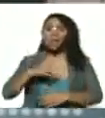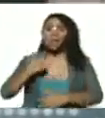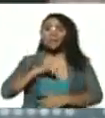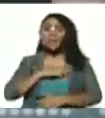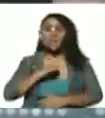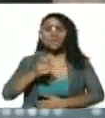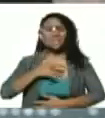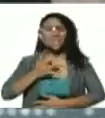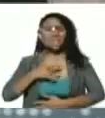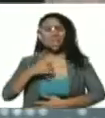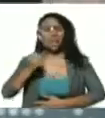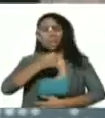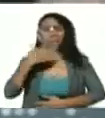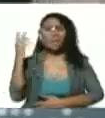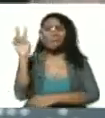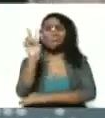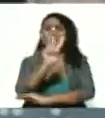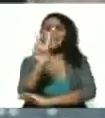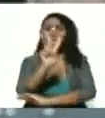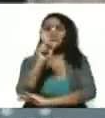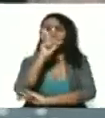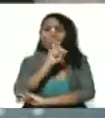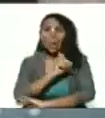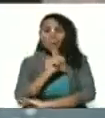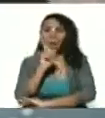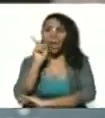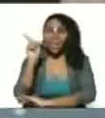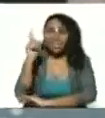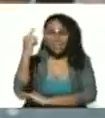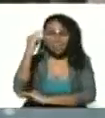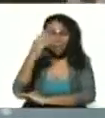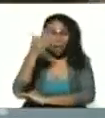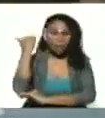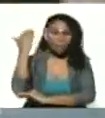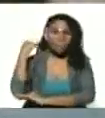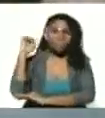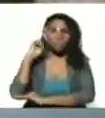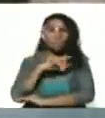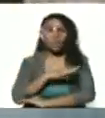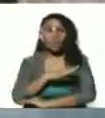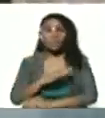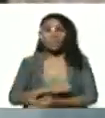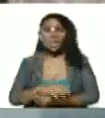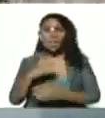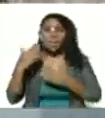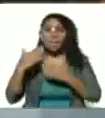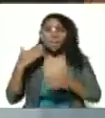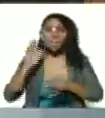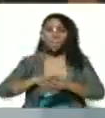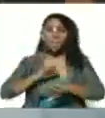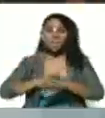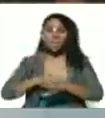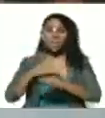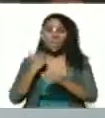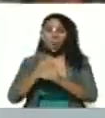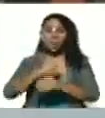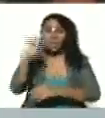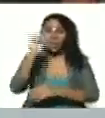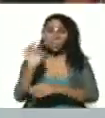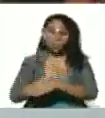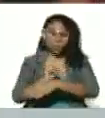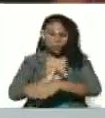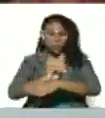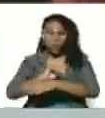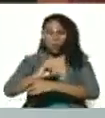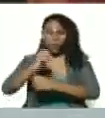orgullosos, 22 años de aquel día. Y han pasado así como un rayo, pero un